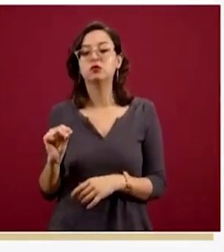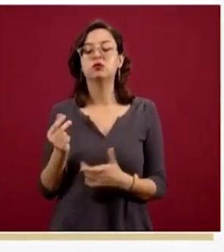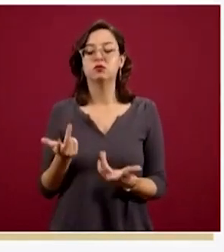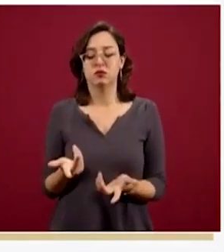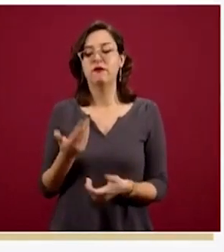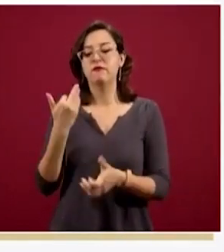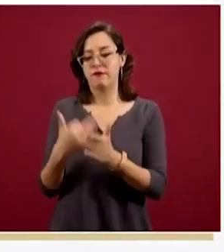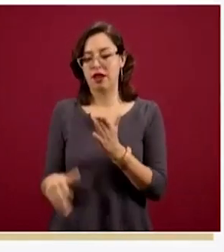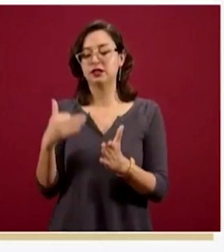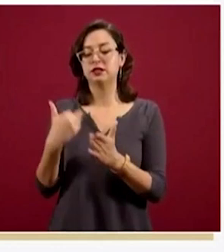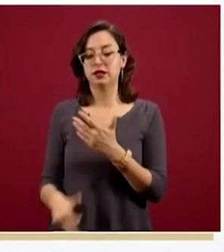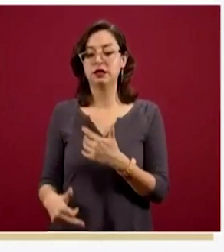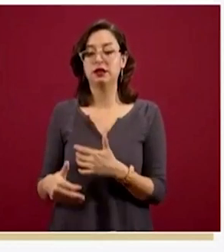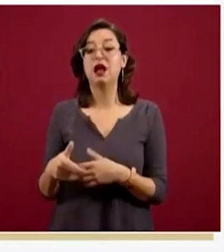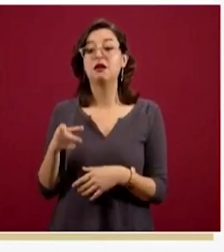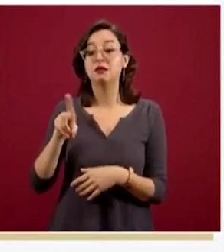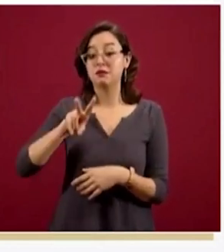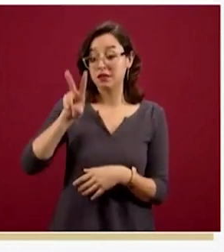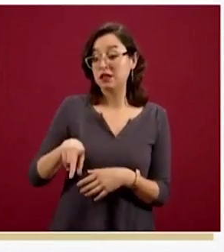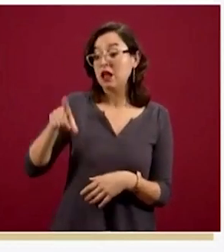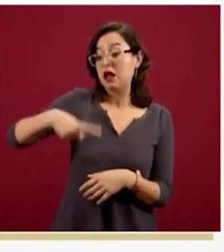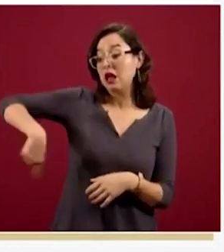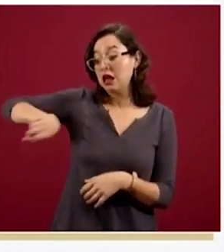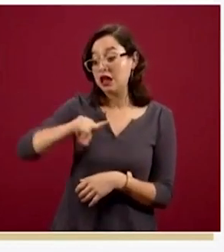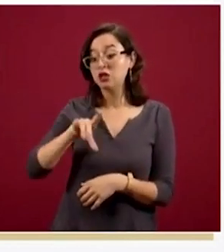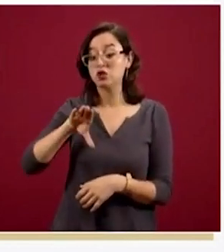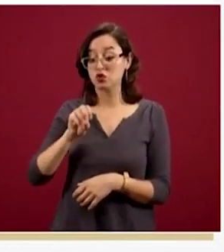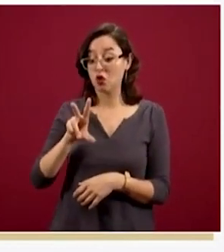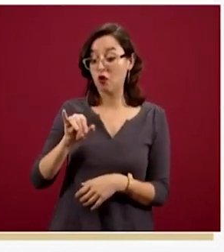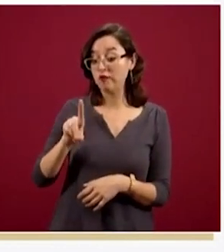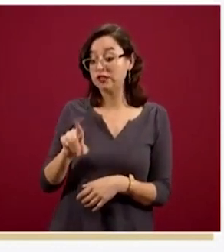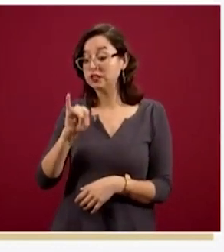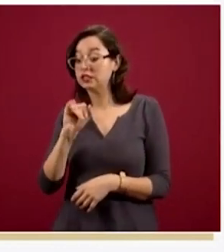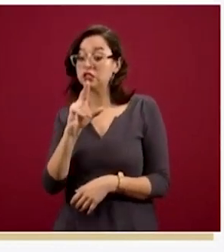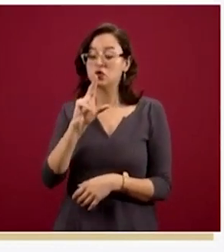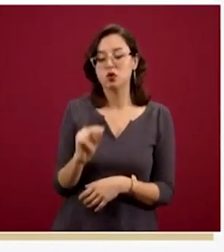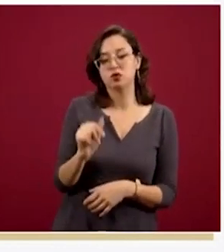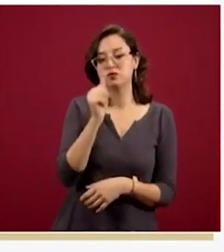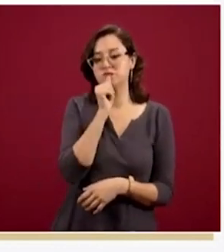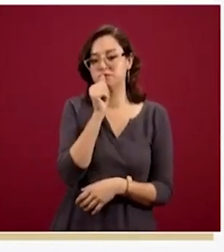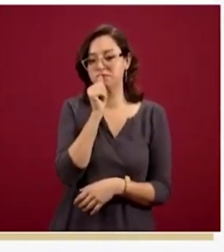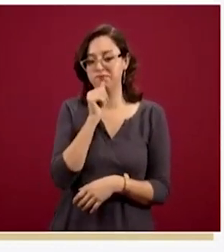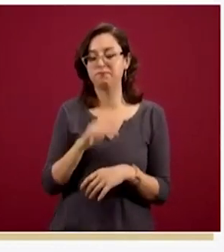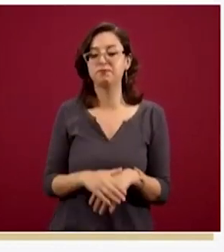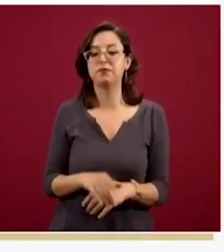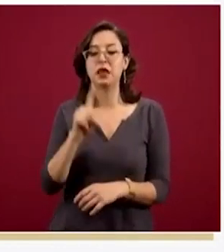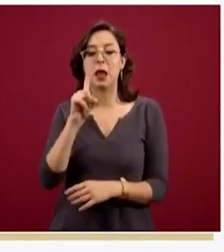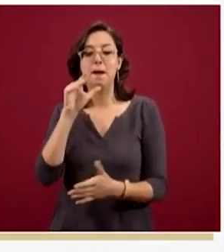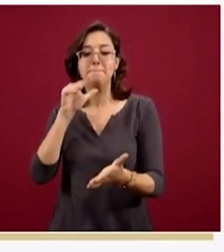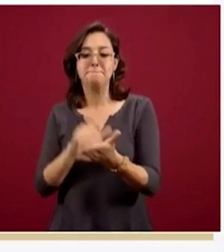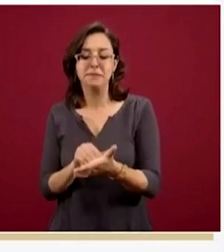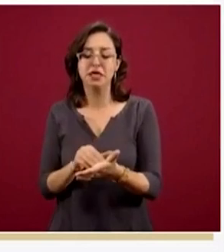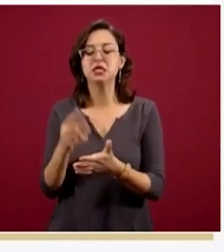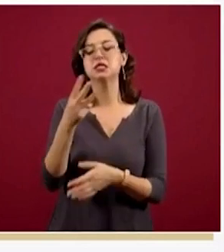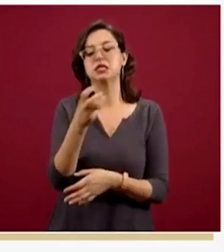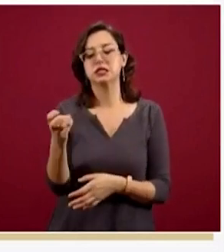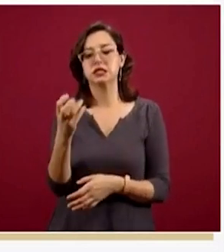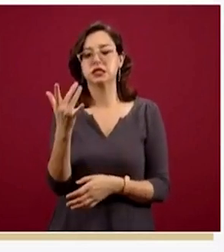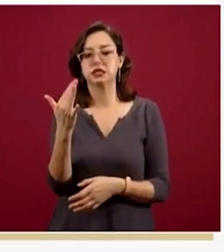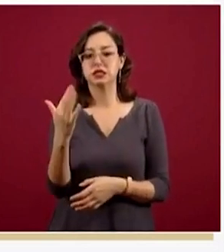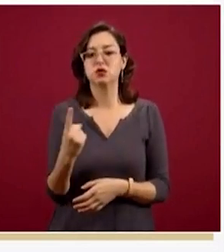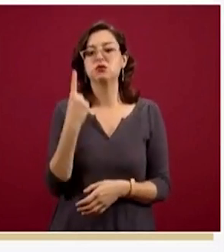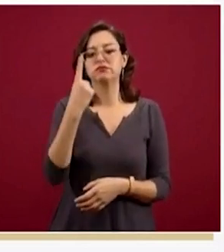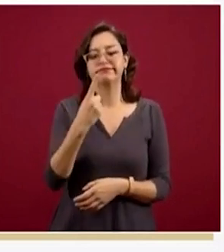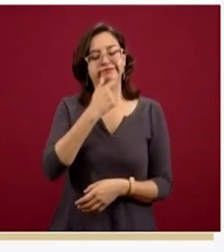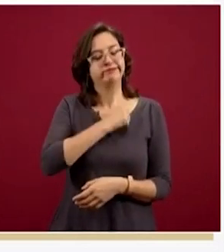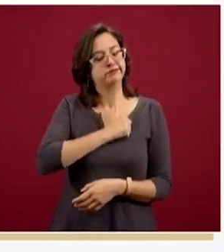por laboratorio para poder conocer si son o no casos de COVID-19, mil 351 lamentables defunciones